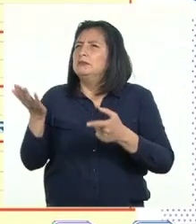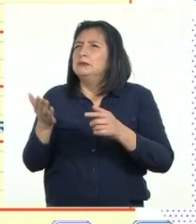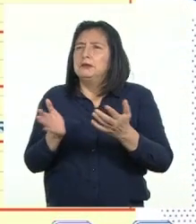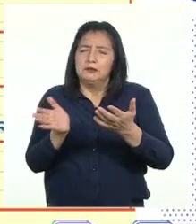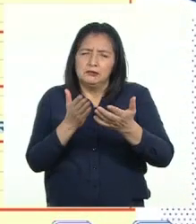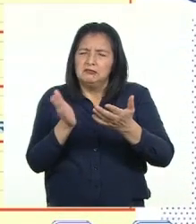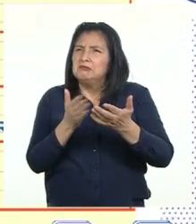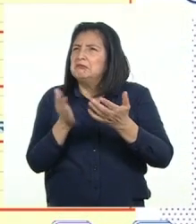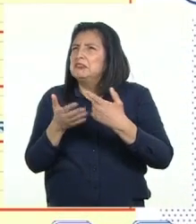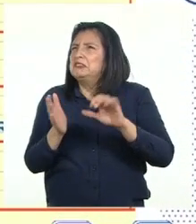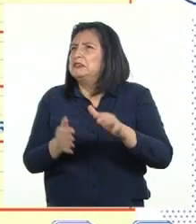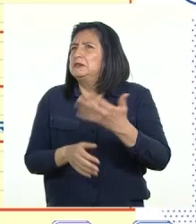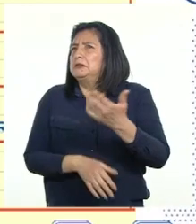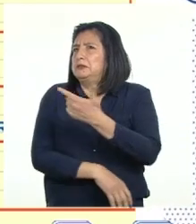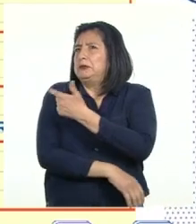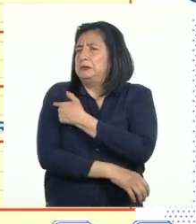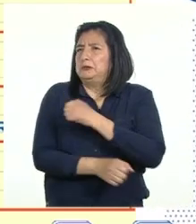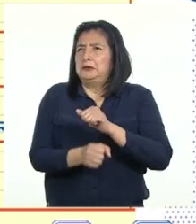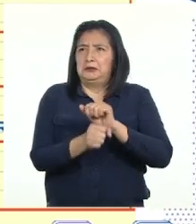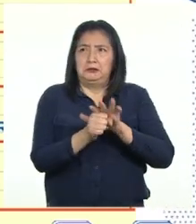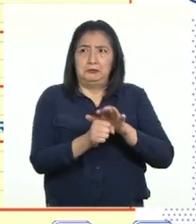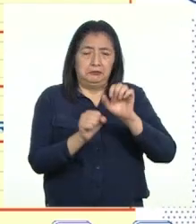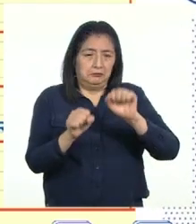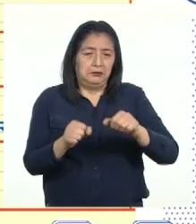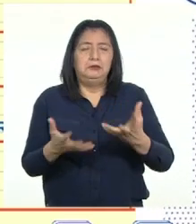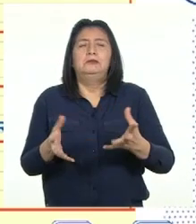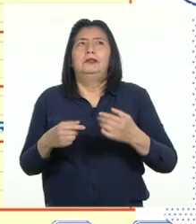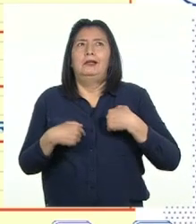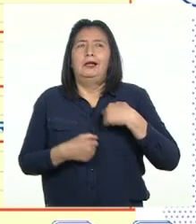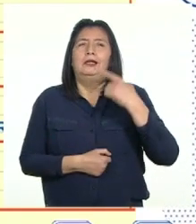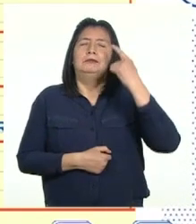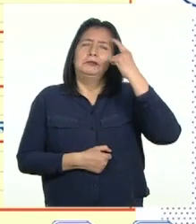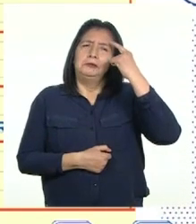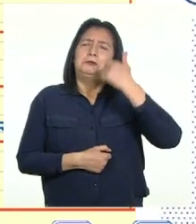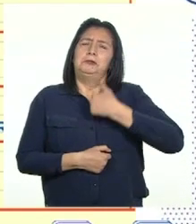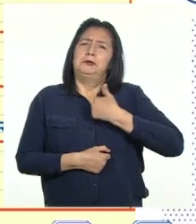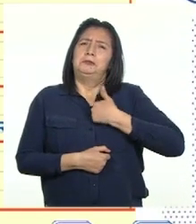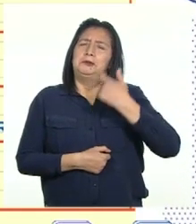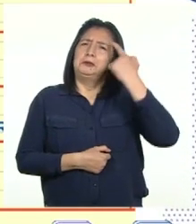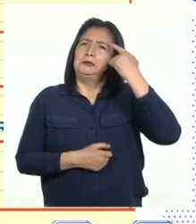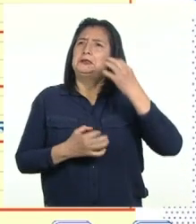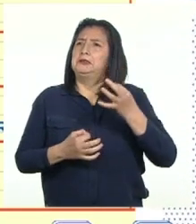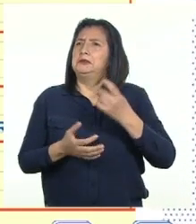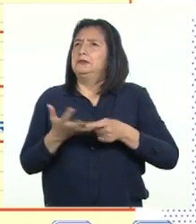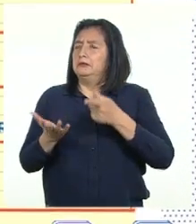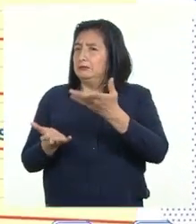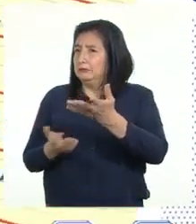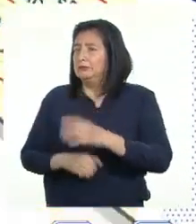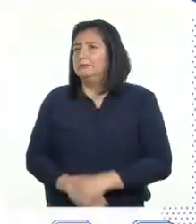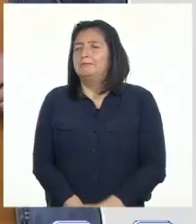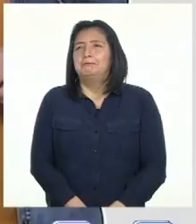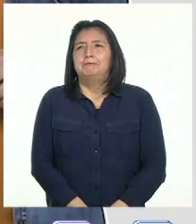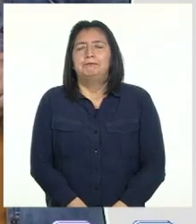existente sobre la vacuna del COVID-19 para poder asumir nuestra propia postura ¿Qué les parece?